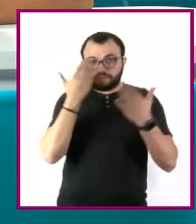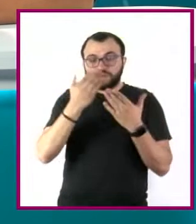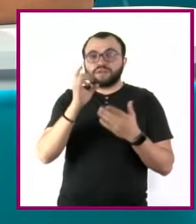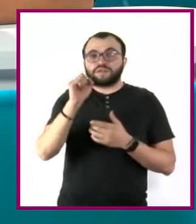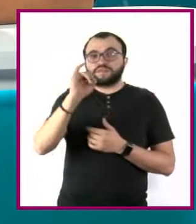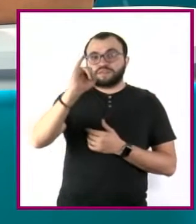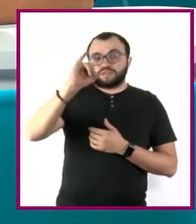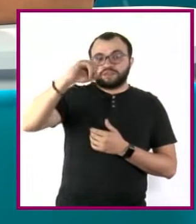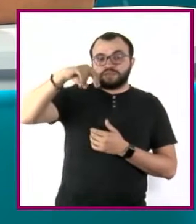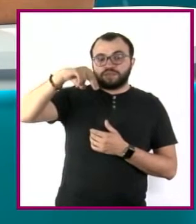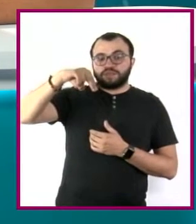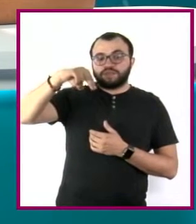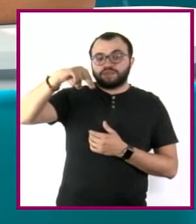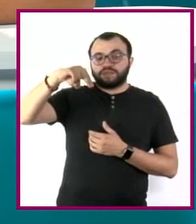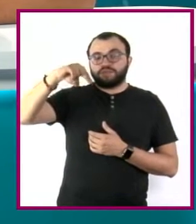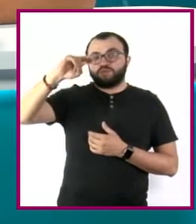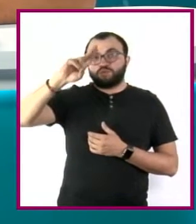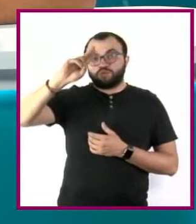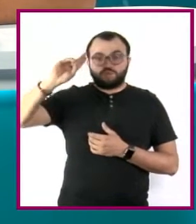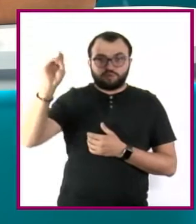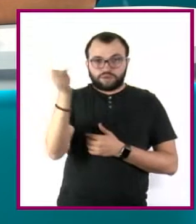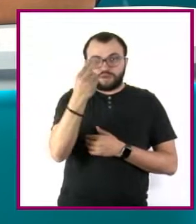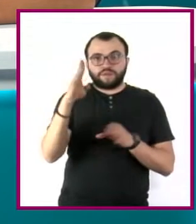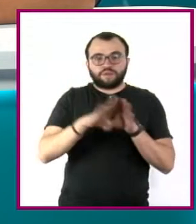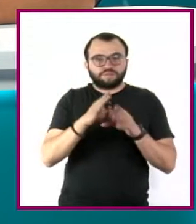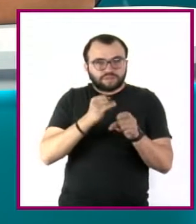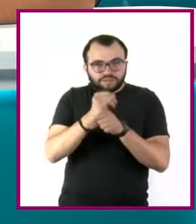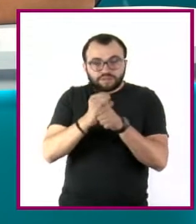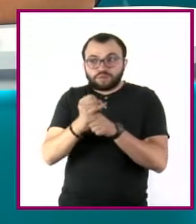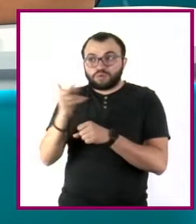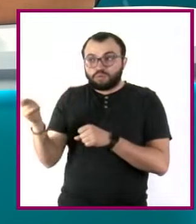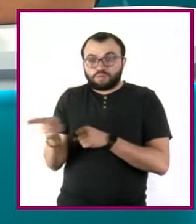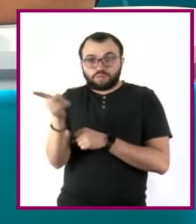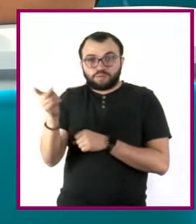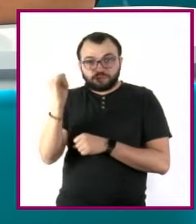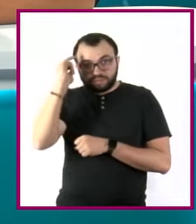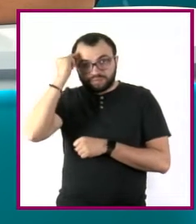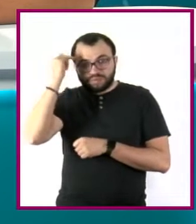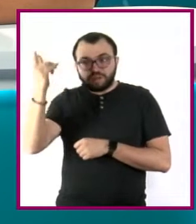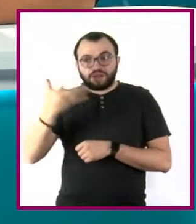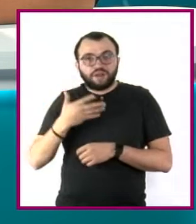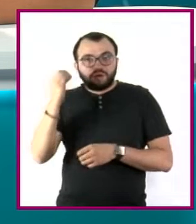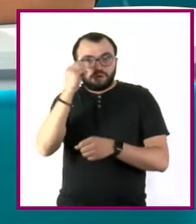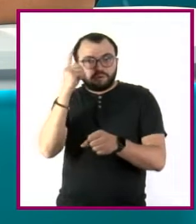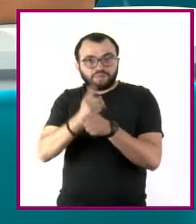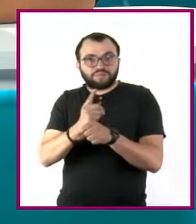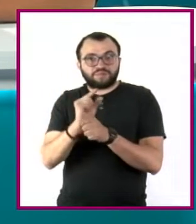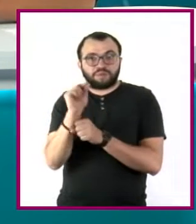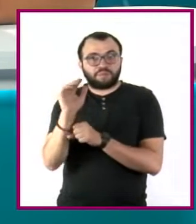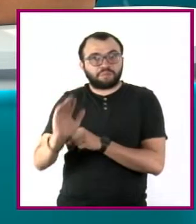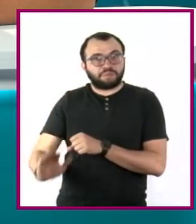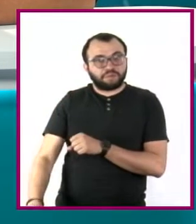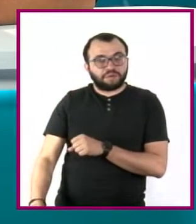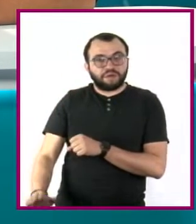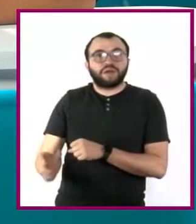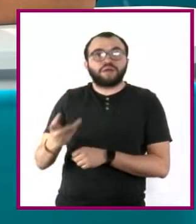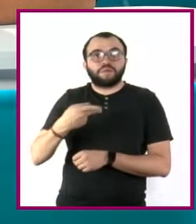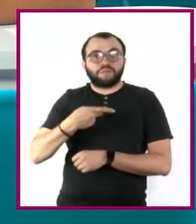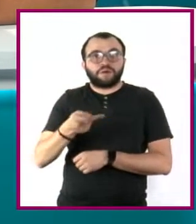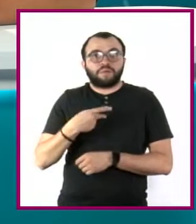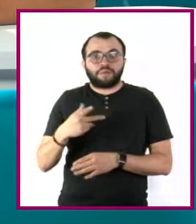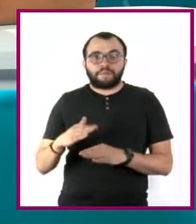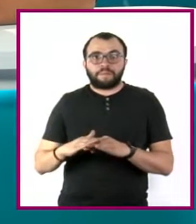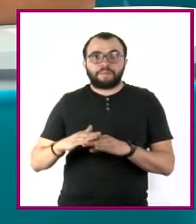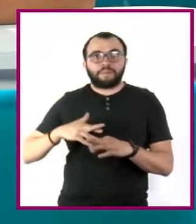Instituto de Investigaciones Sociales de la UNAM, los pueblos indígenas han carecido de oportunidades y entre ellas destaca el hecho de que la tasa de pobreza